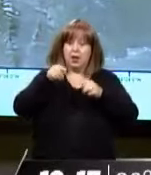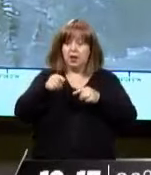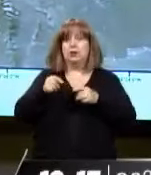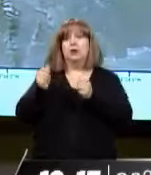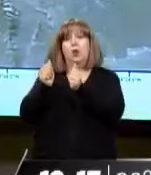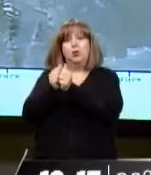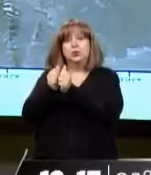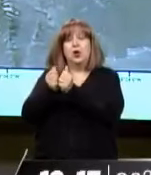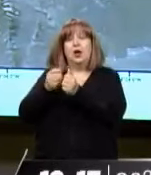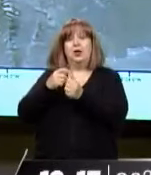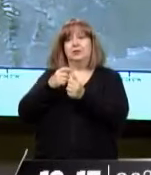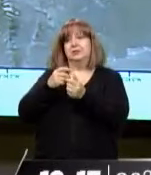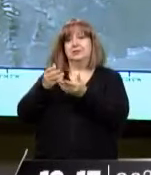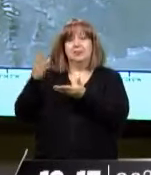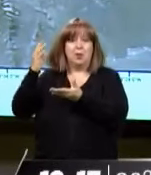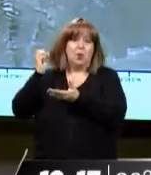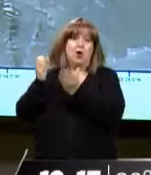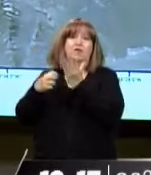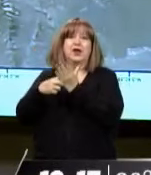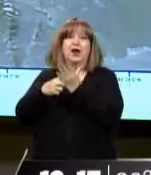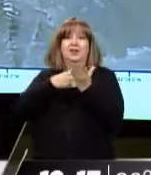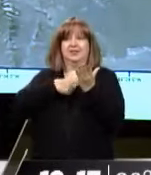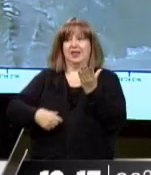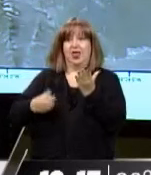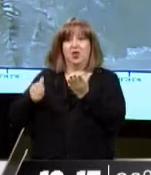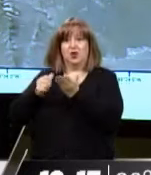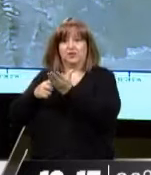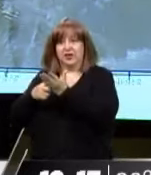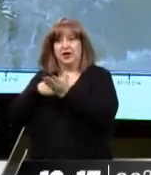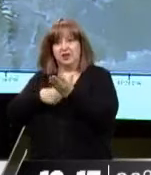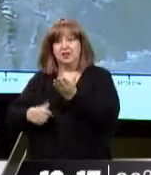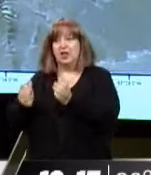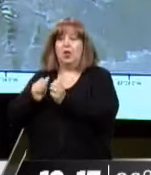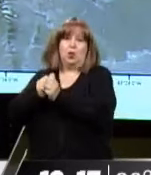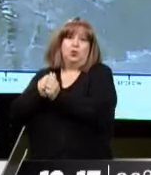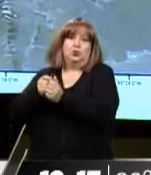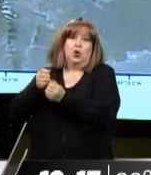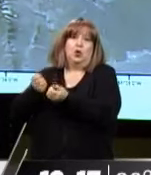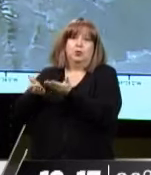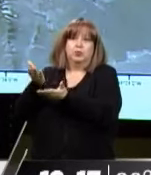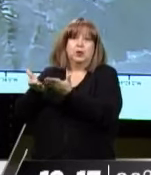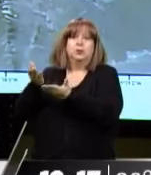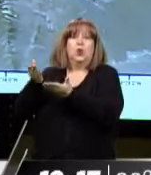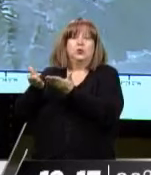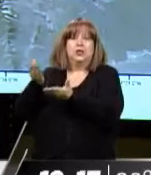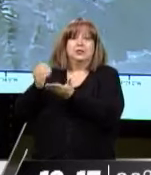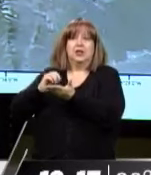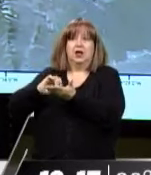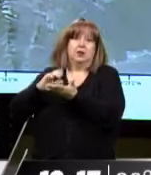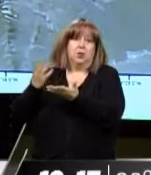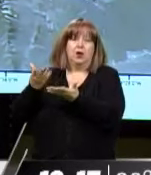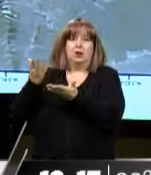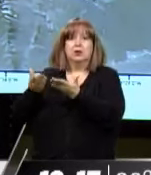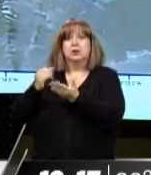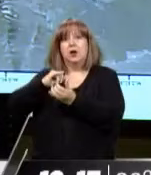acciones junto con la Asesoría de Gobierno y la Fiscalía de Estado. Pero esto decía la posición del Ejecutivo más allá de los pronunciamientos del propio Gobernador, que también